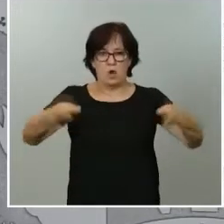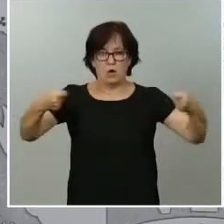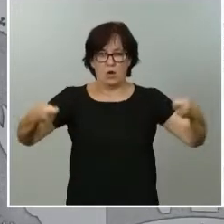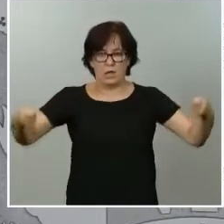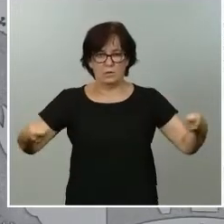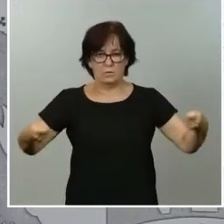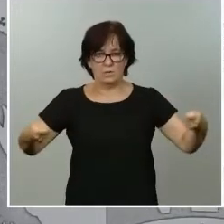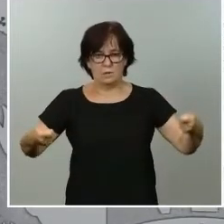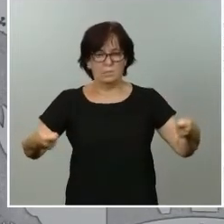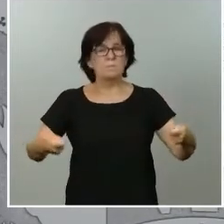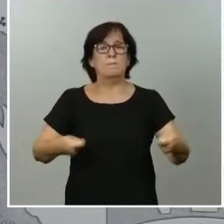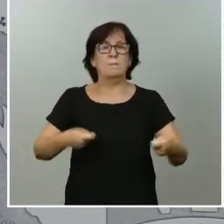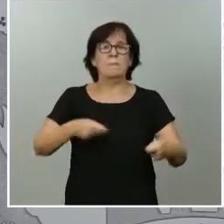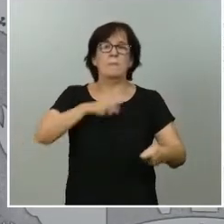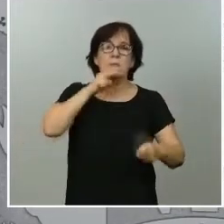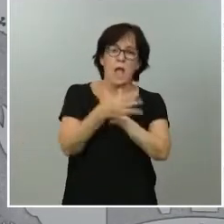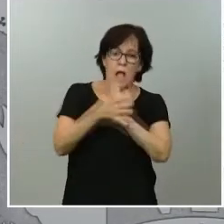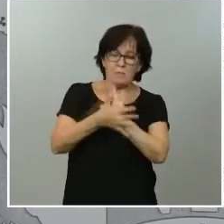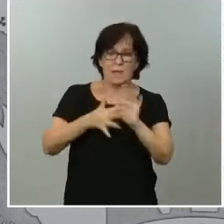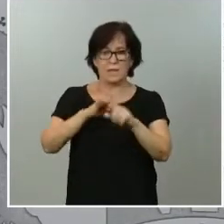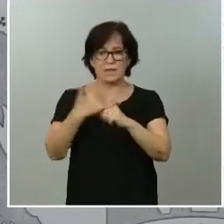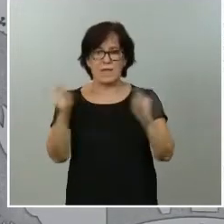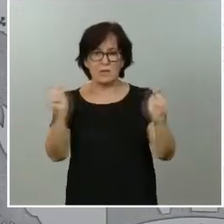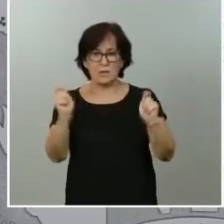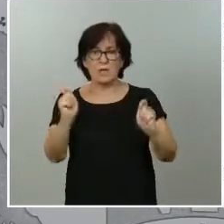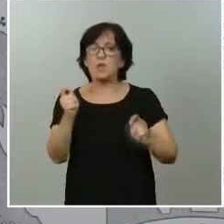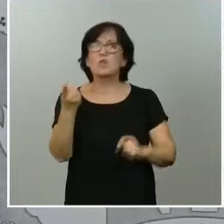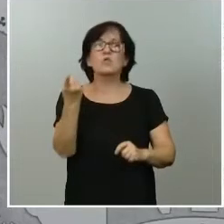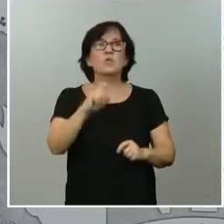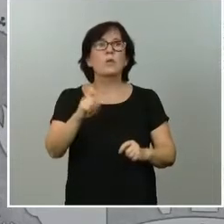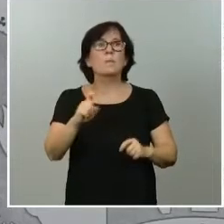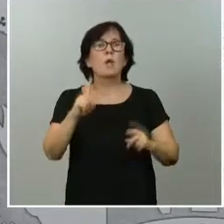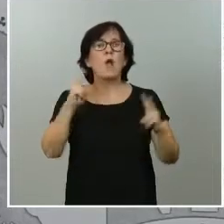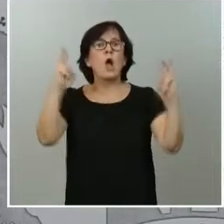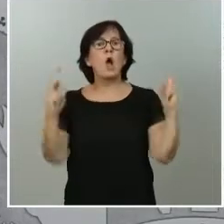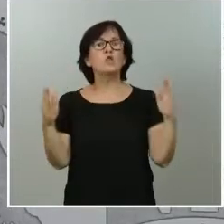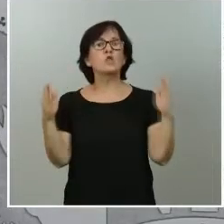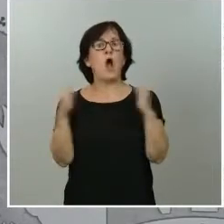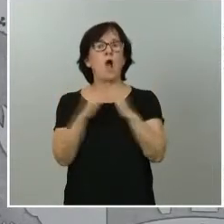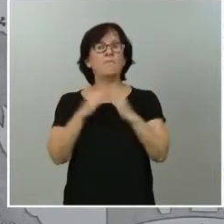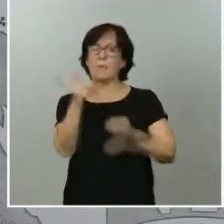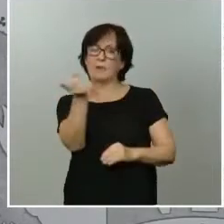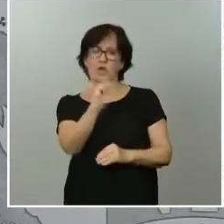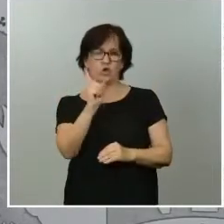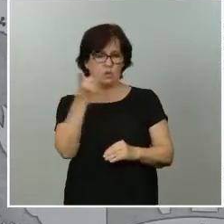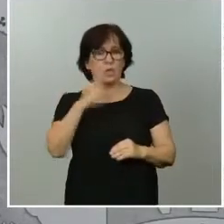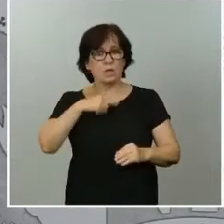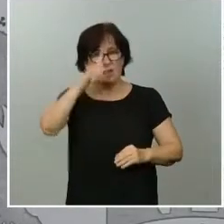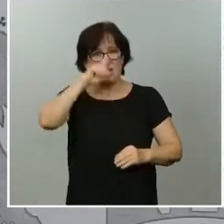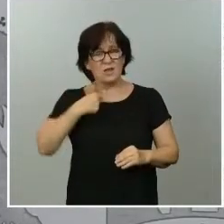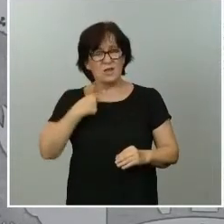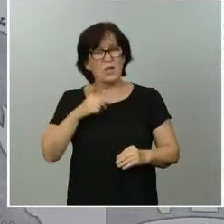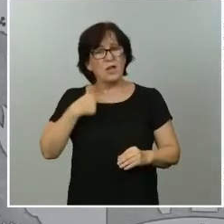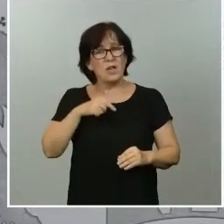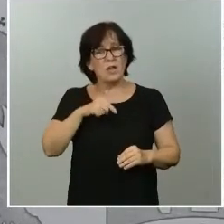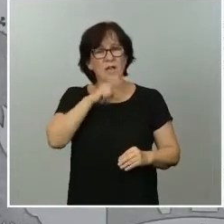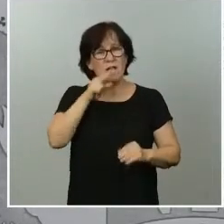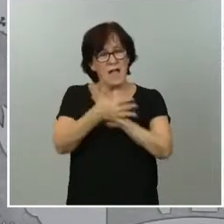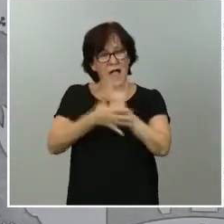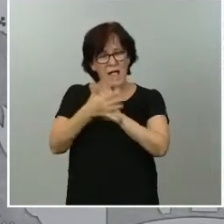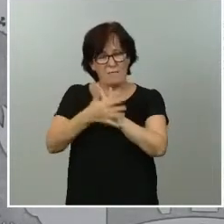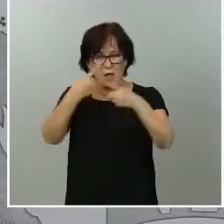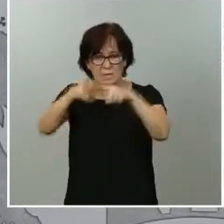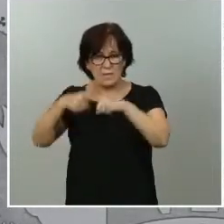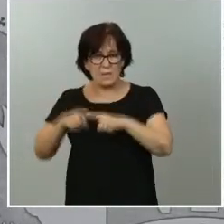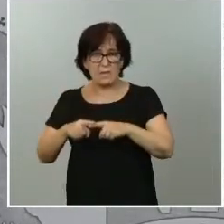todo caso, del estado de alarma no es necesariamente hablar de confinamiento. Recordemos que yo también hablaba de que había distintos estados de alarma.